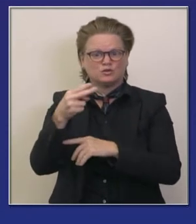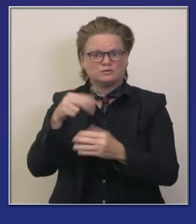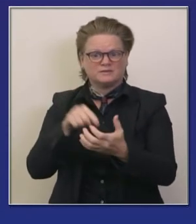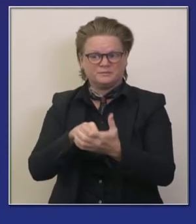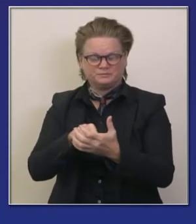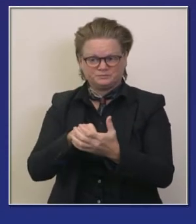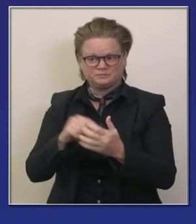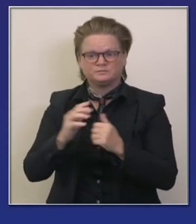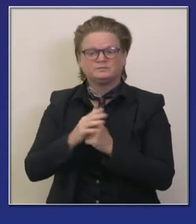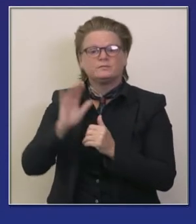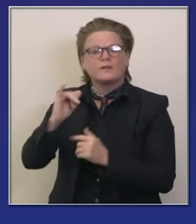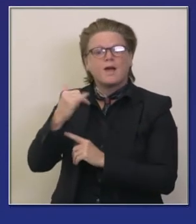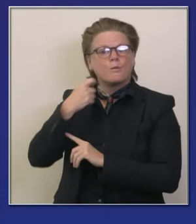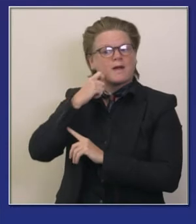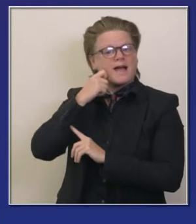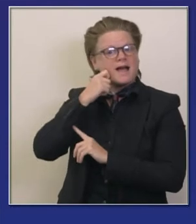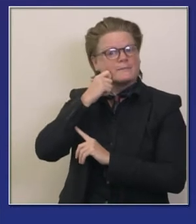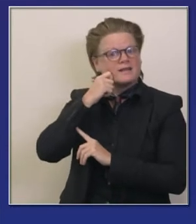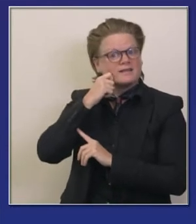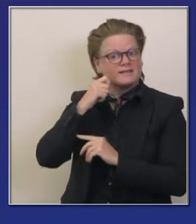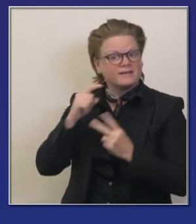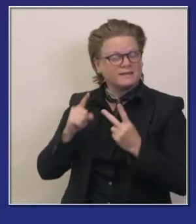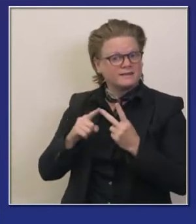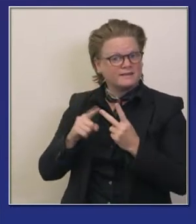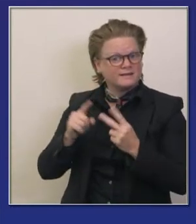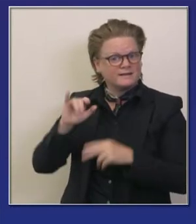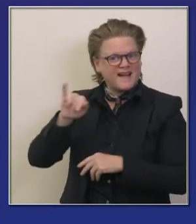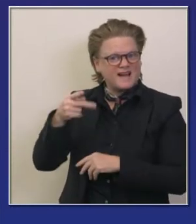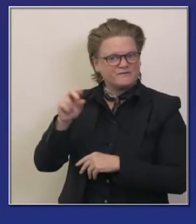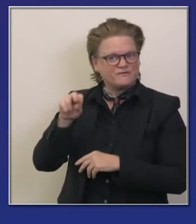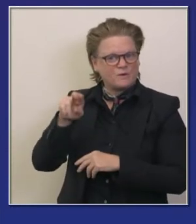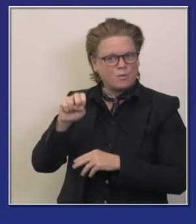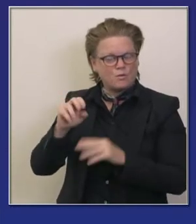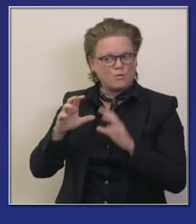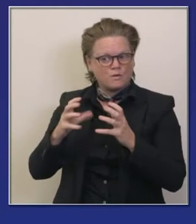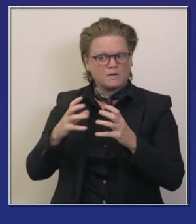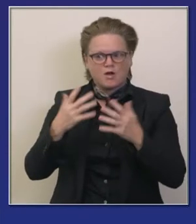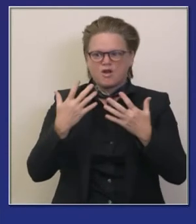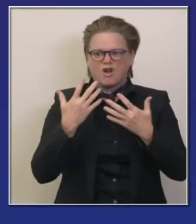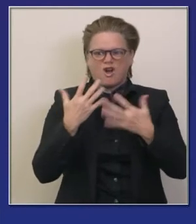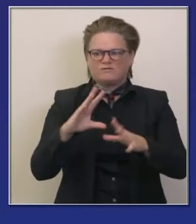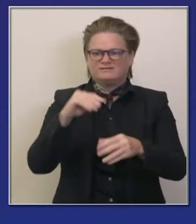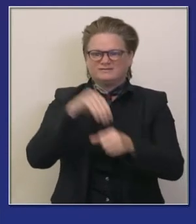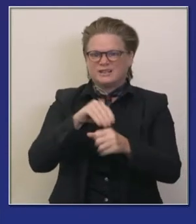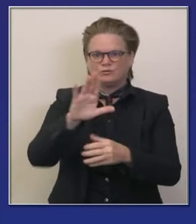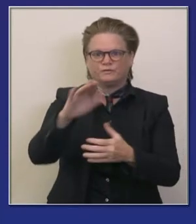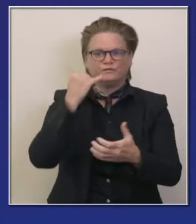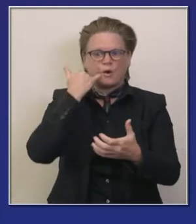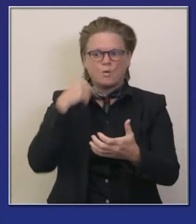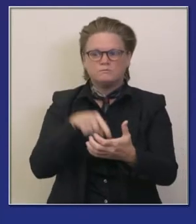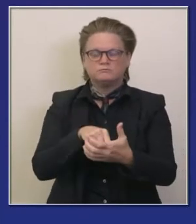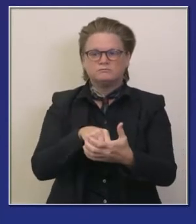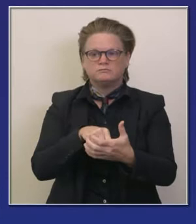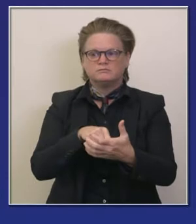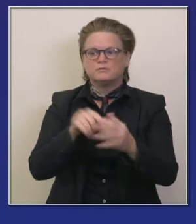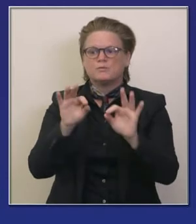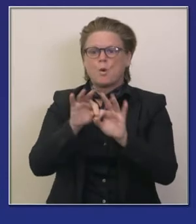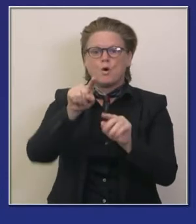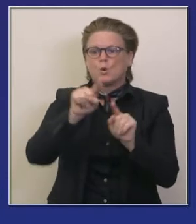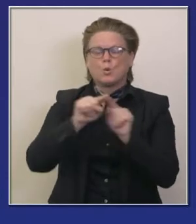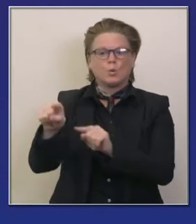para apple iphone aquí tengo uno es muy simple ya está en el teléfono uno abre settings